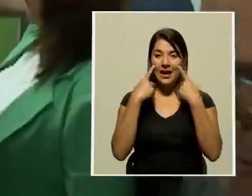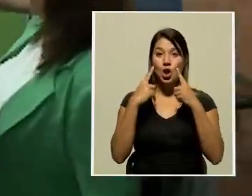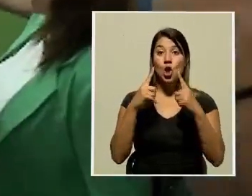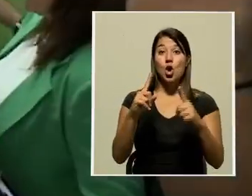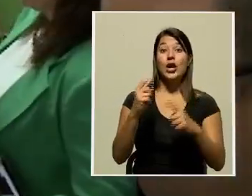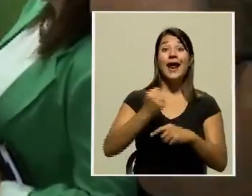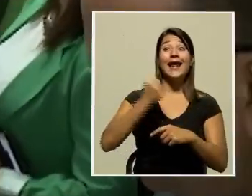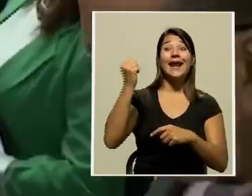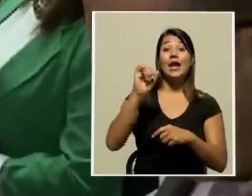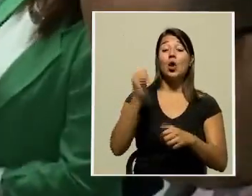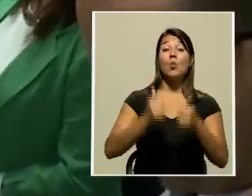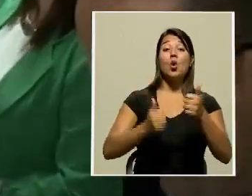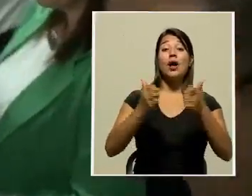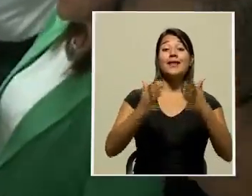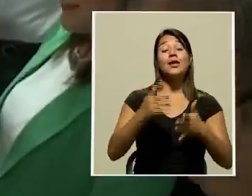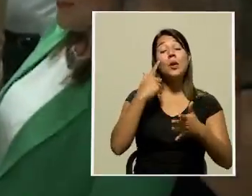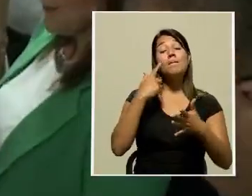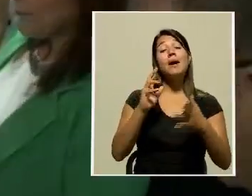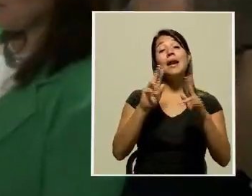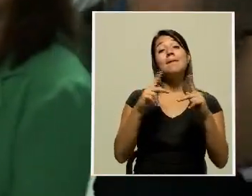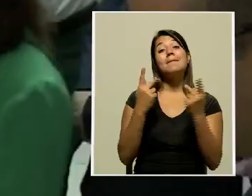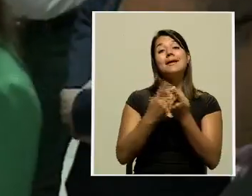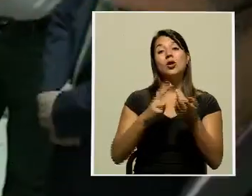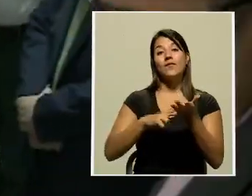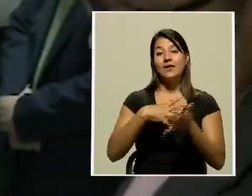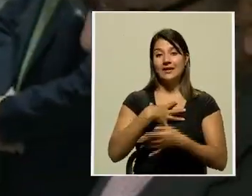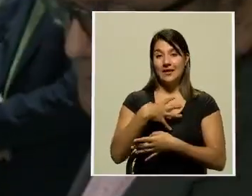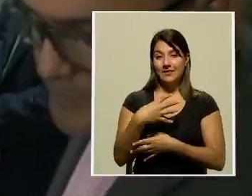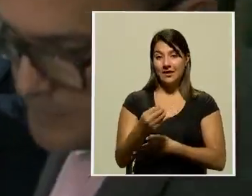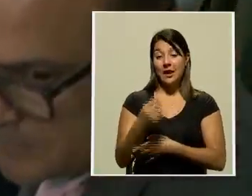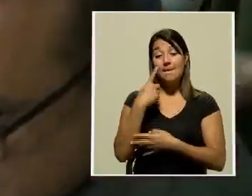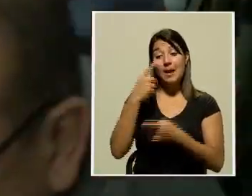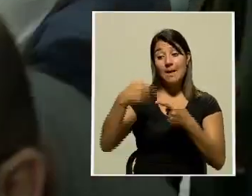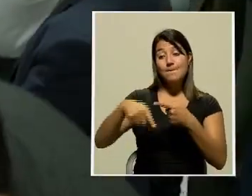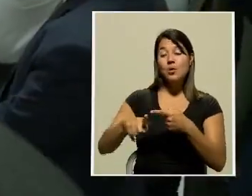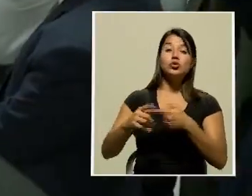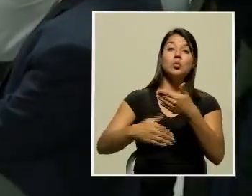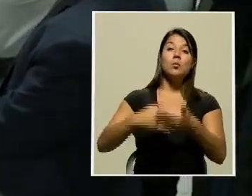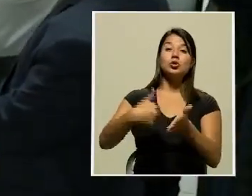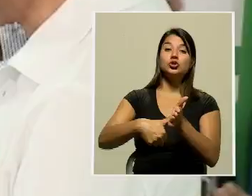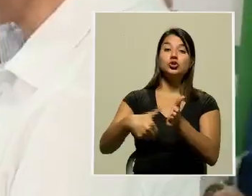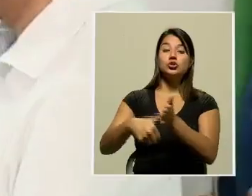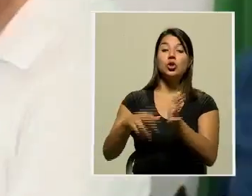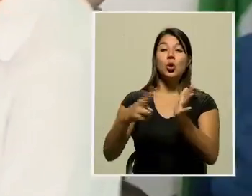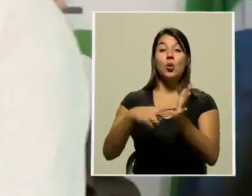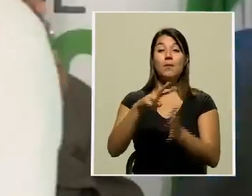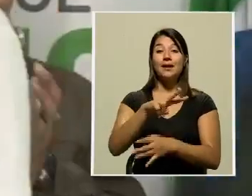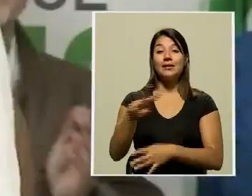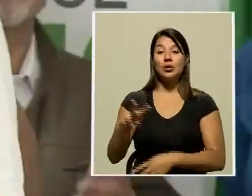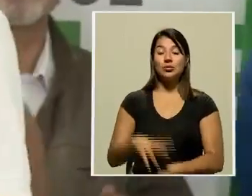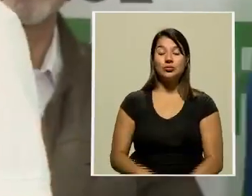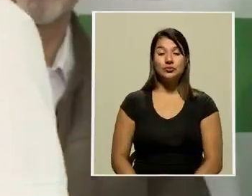final por parte del Partido de Liberación Nacional con vistas a la campaña electoral del 2022.